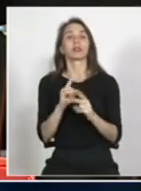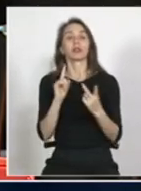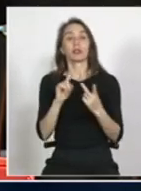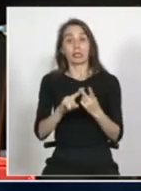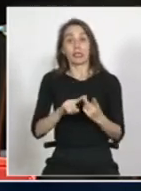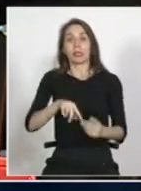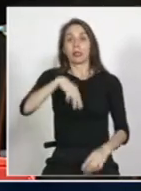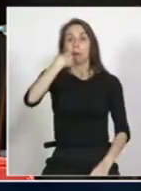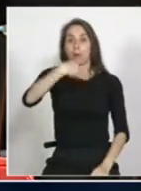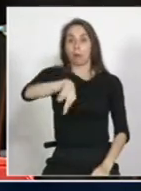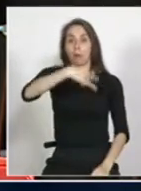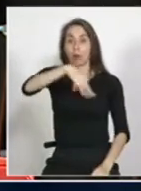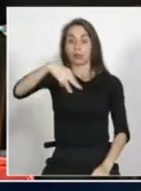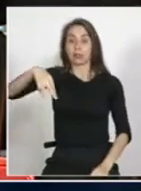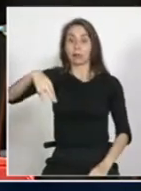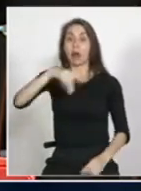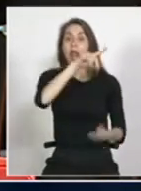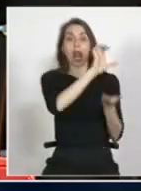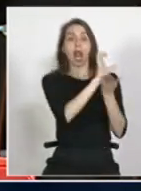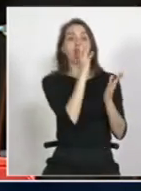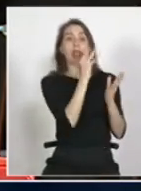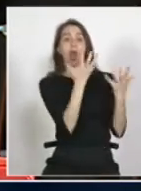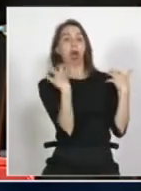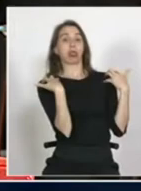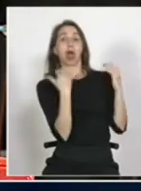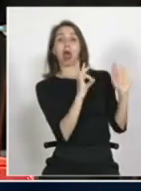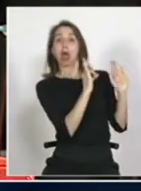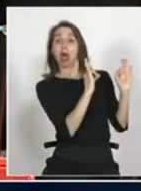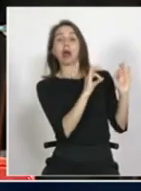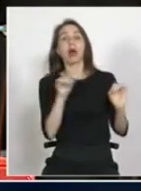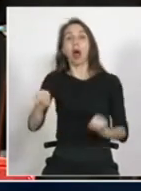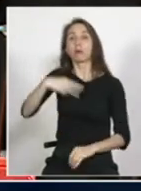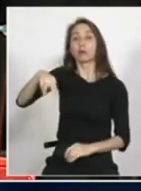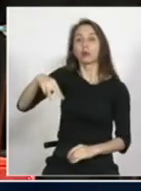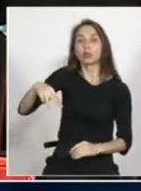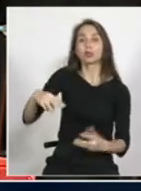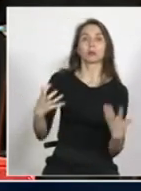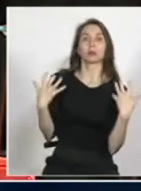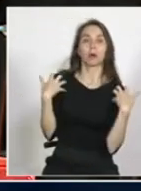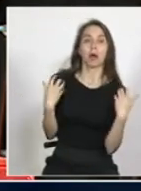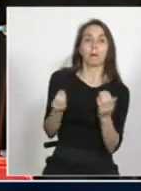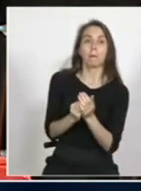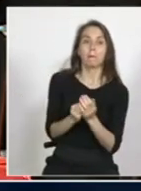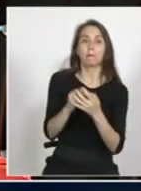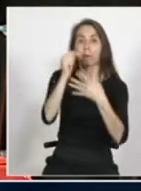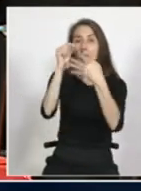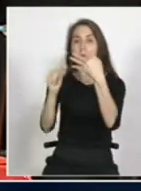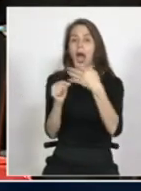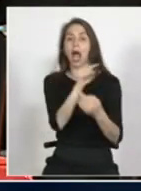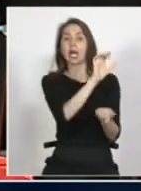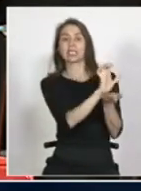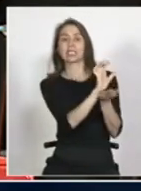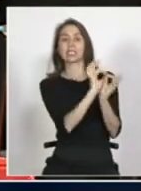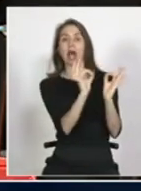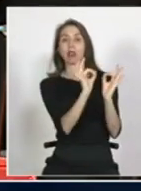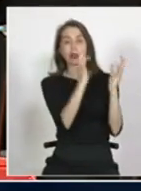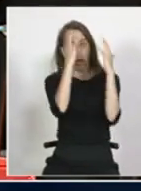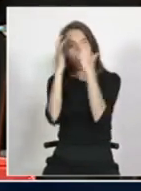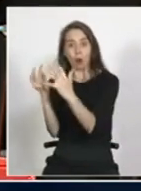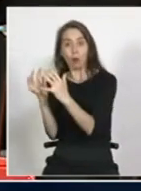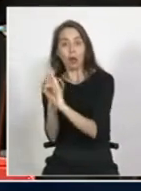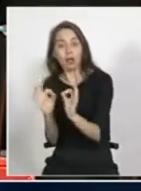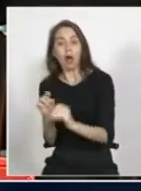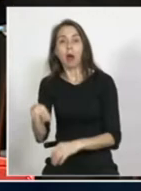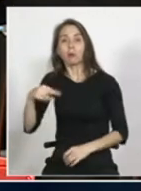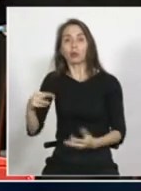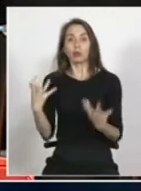municipalidades se han hecho cargo. Y para variar, se crean mayores atribuciones, facultades, cuando el Estado no se hace cargo, para que las municipalidades lo